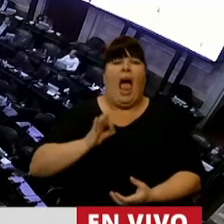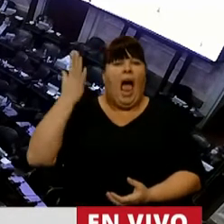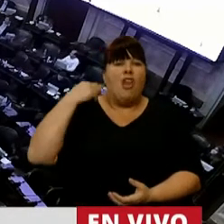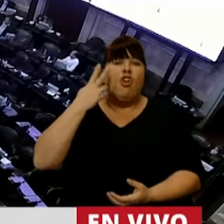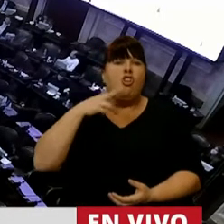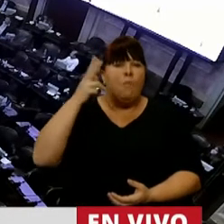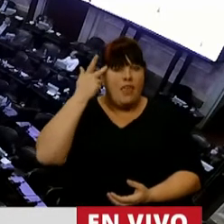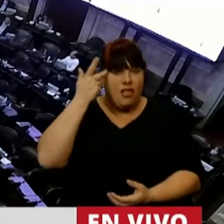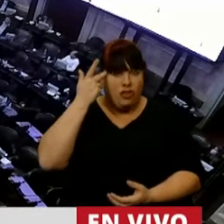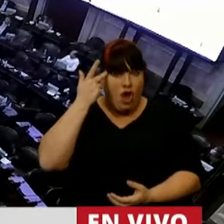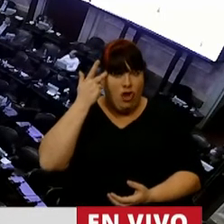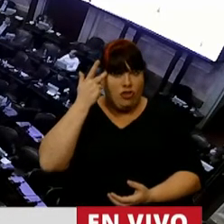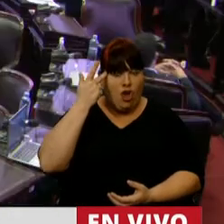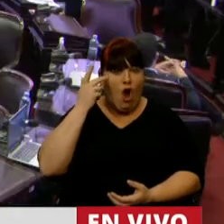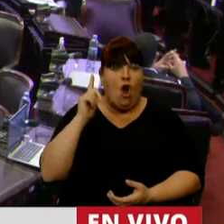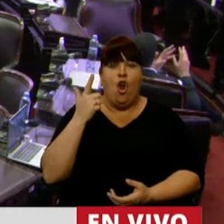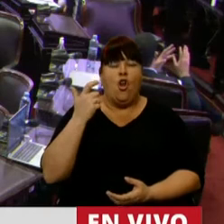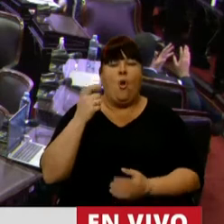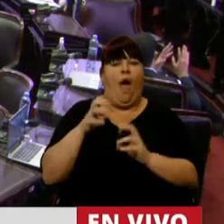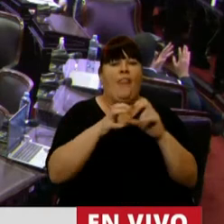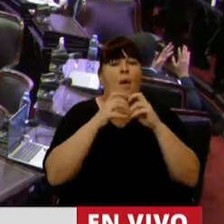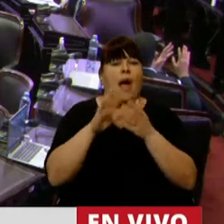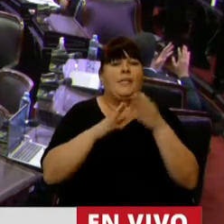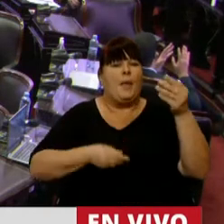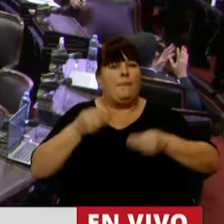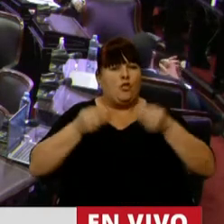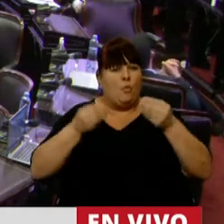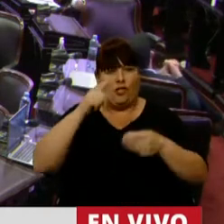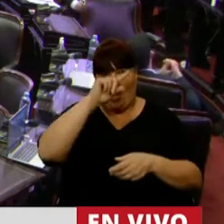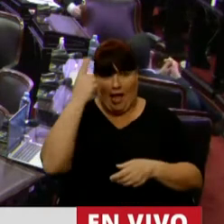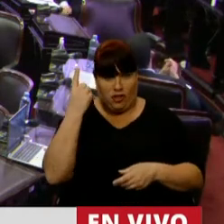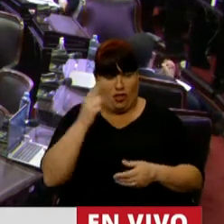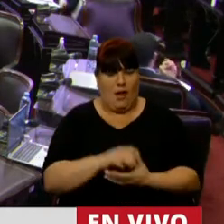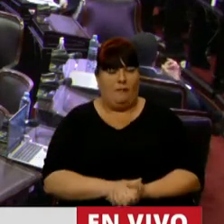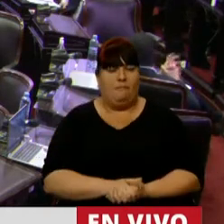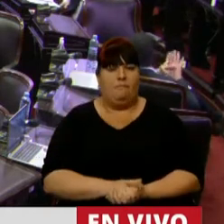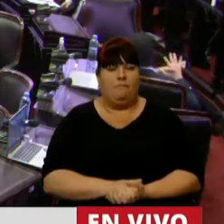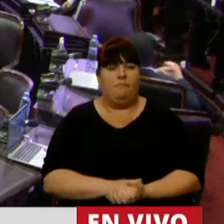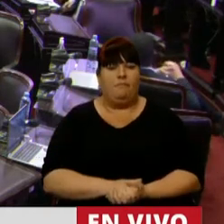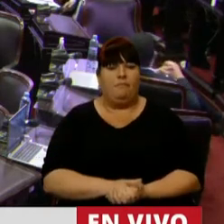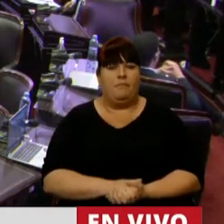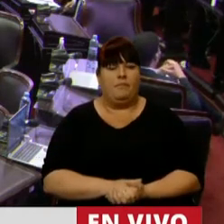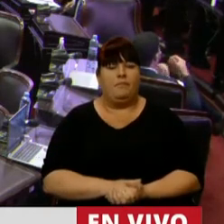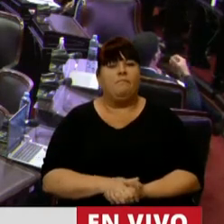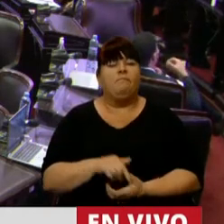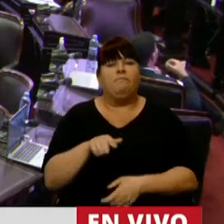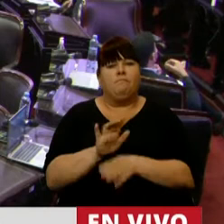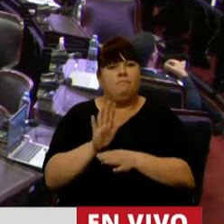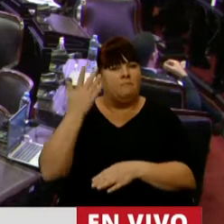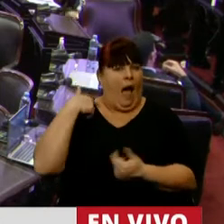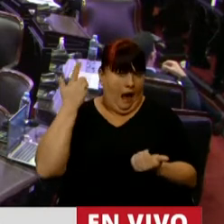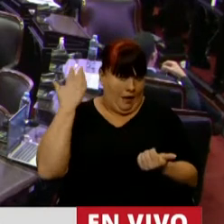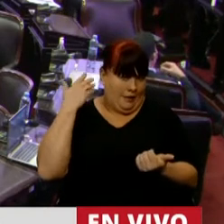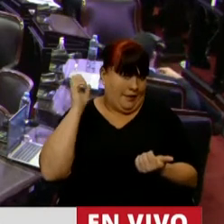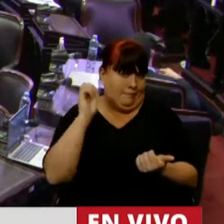2018 que no estamos en presencia de la discusión de un presupuesto de la Nación y esto es algo que hemos venido